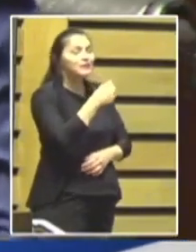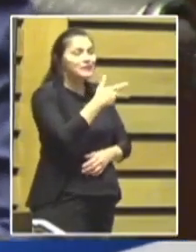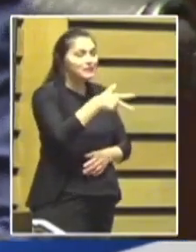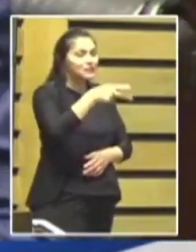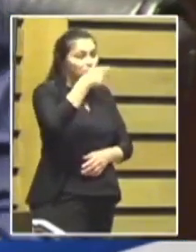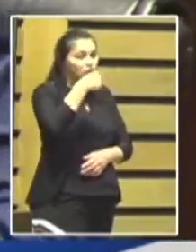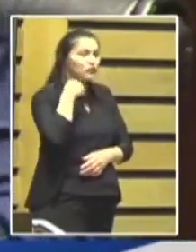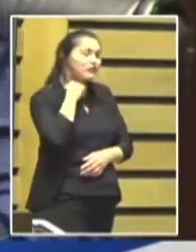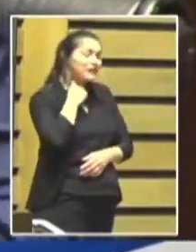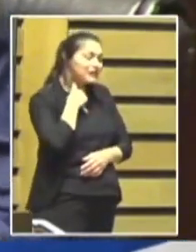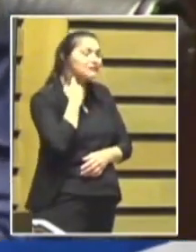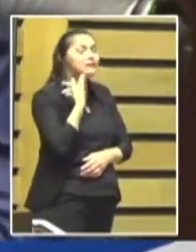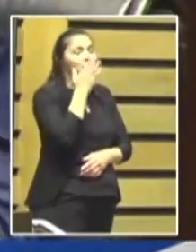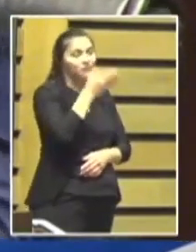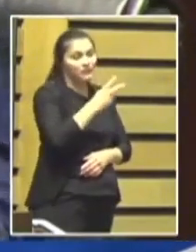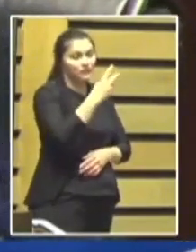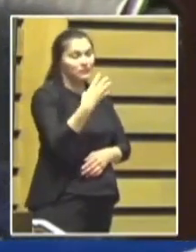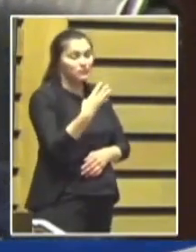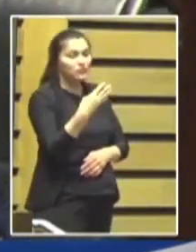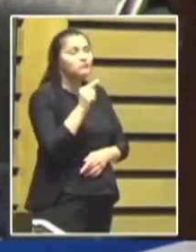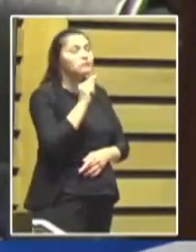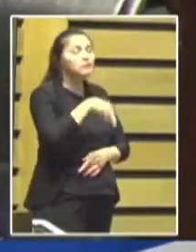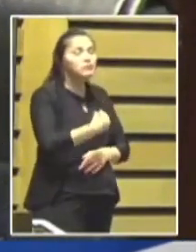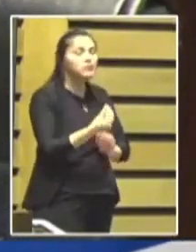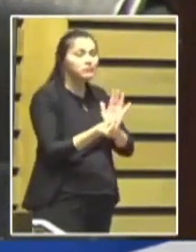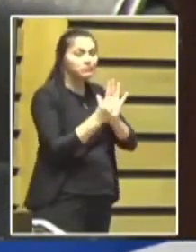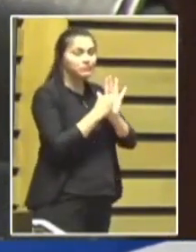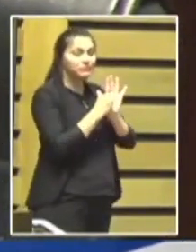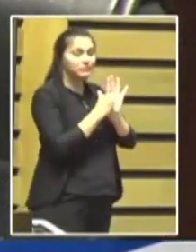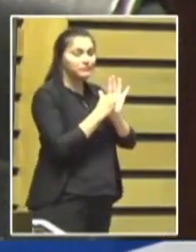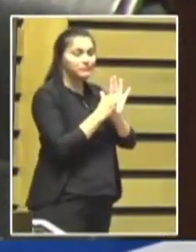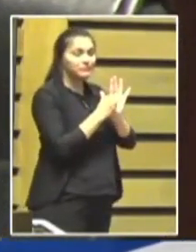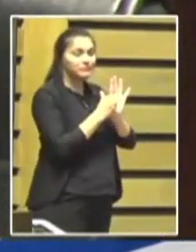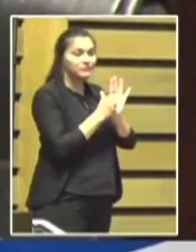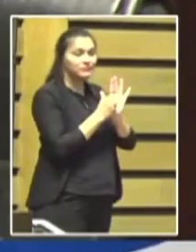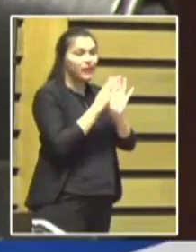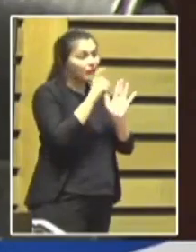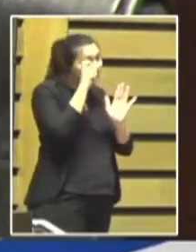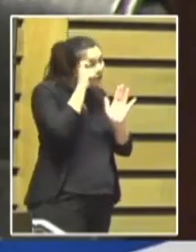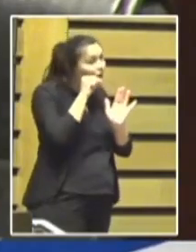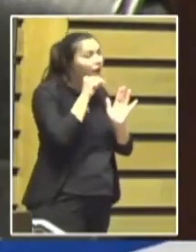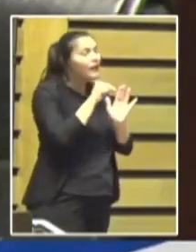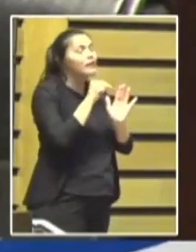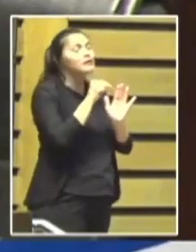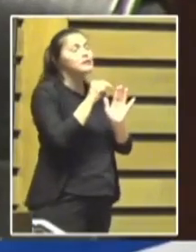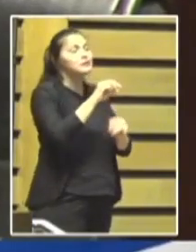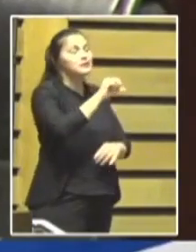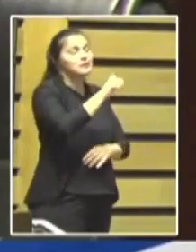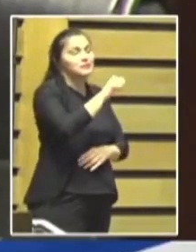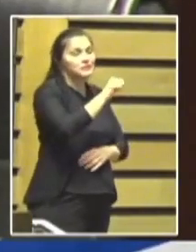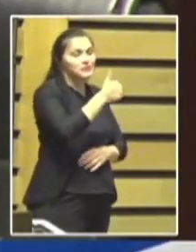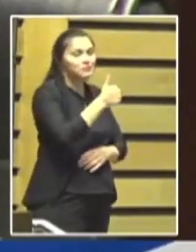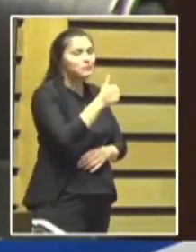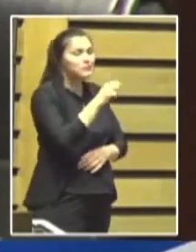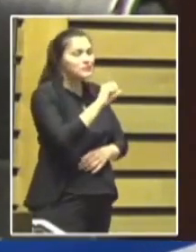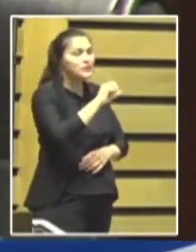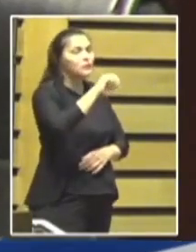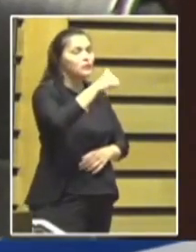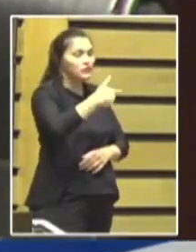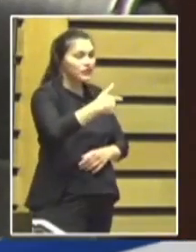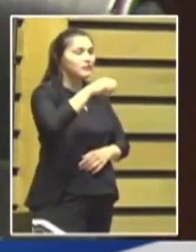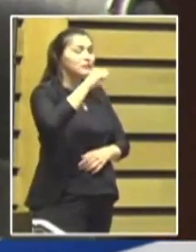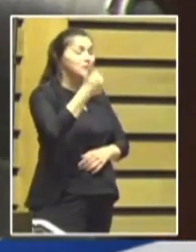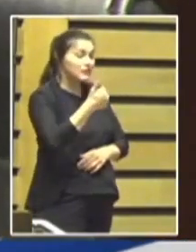también incorporar al Boletín de Asuntos de Entrado el expediente D66.036